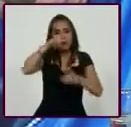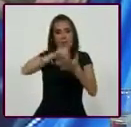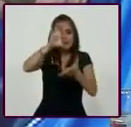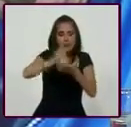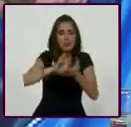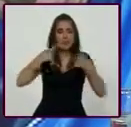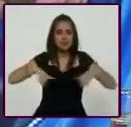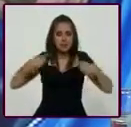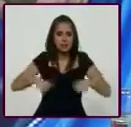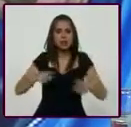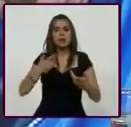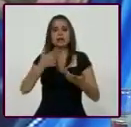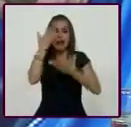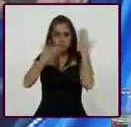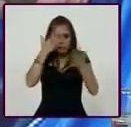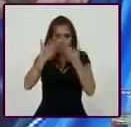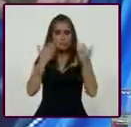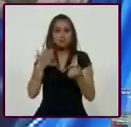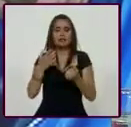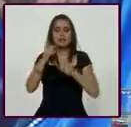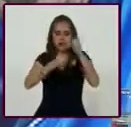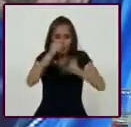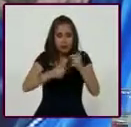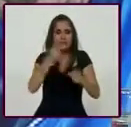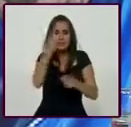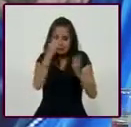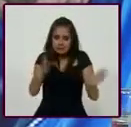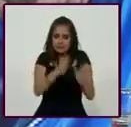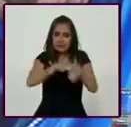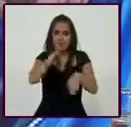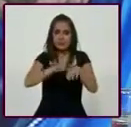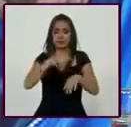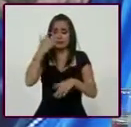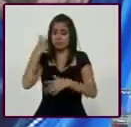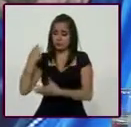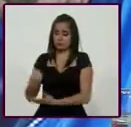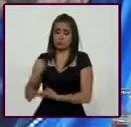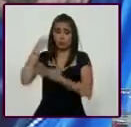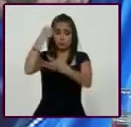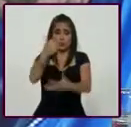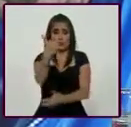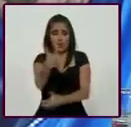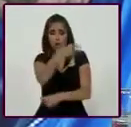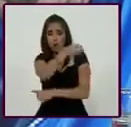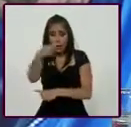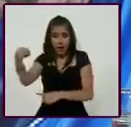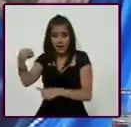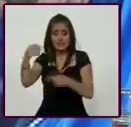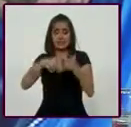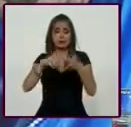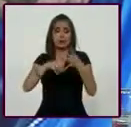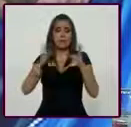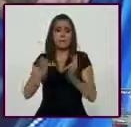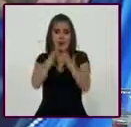autóctono, de deporte estudiantil, escolar, necesitamos presupuestos prioritarios y niveles óptimos de organización con la